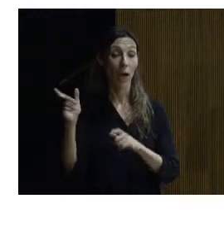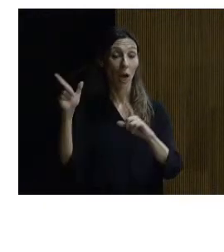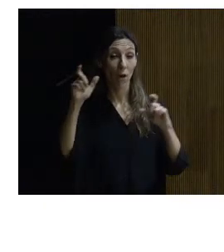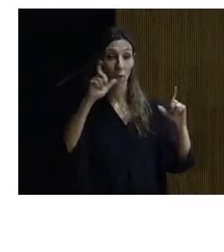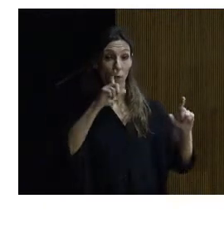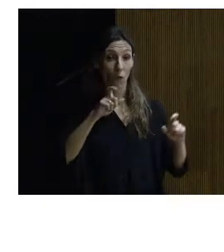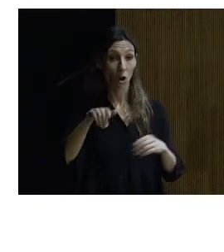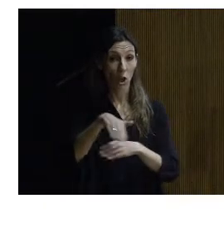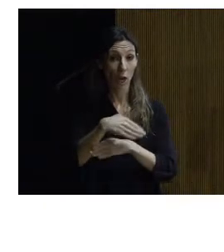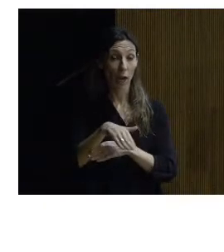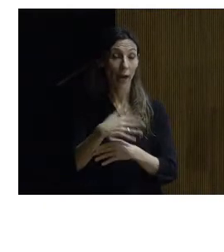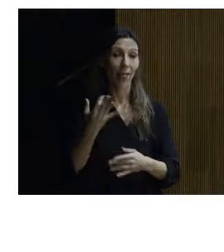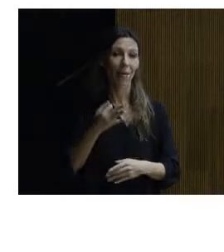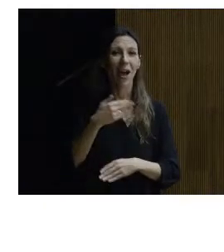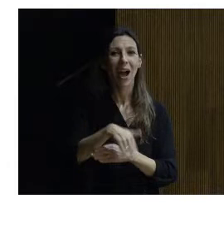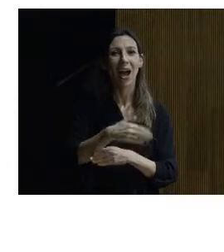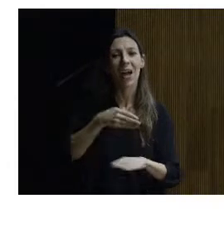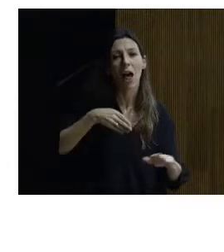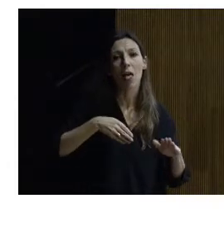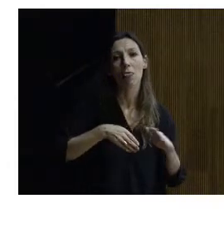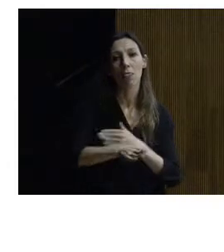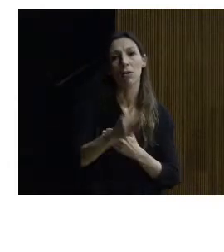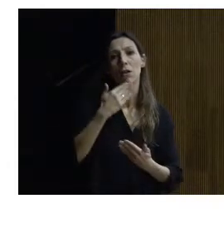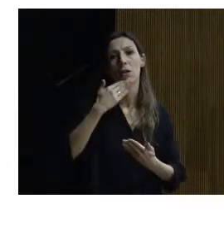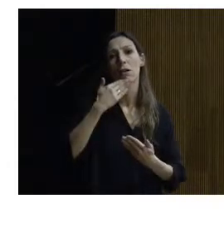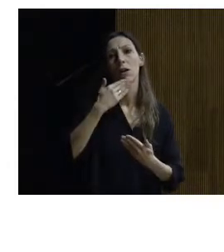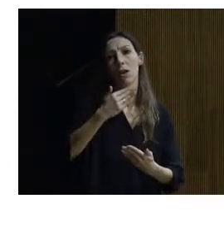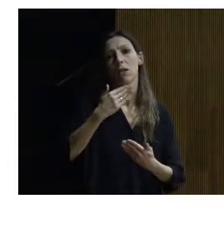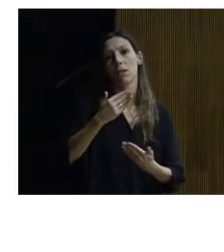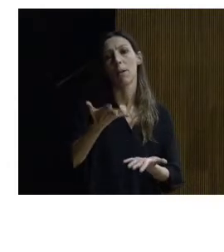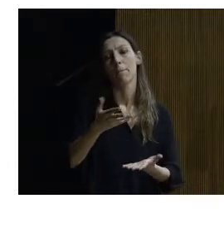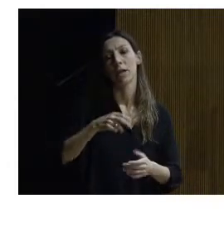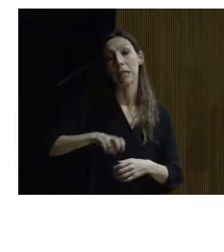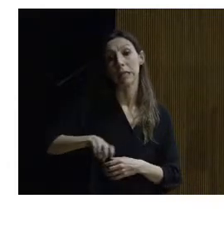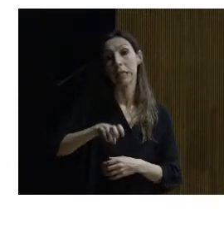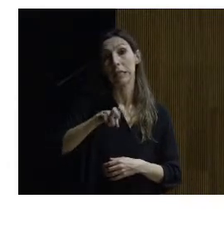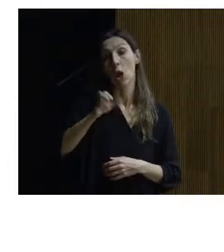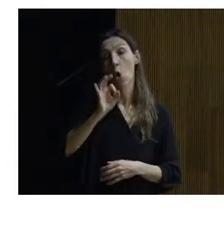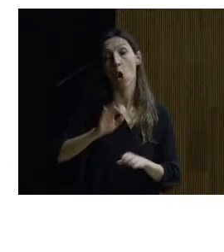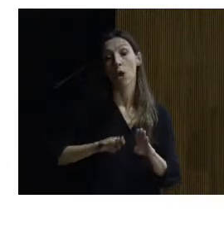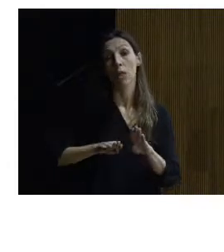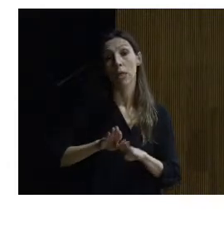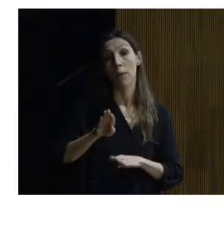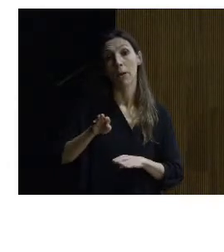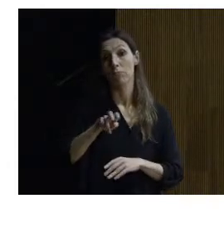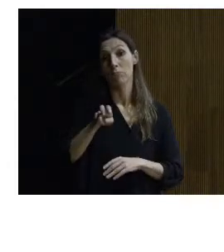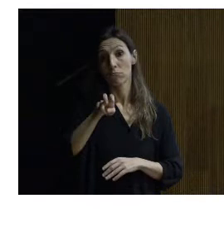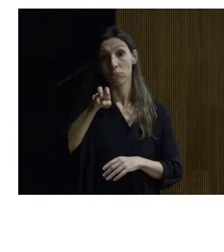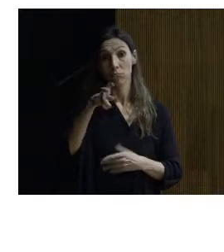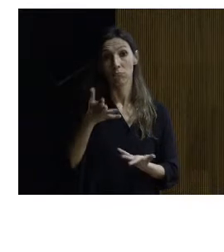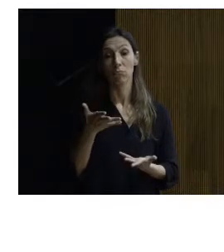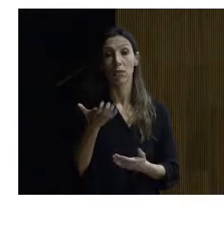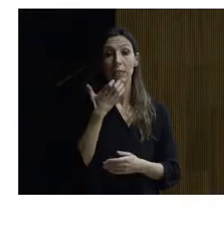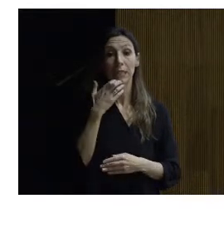el que el acceso se realice en muchos casos a través de escaleras o de rampas escalonadas el que no existe una calle